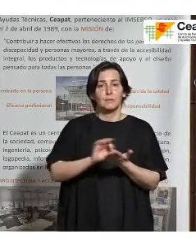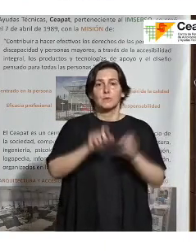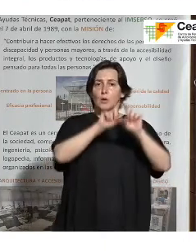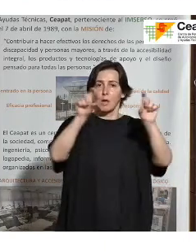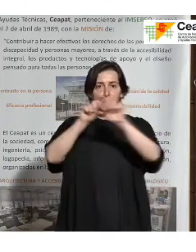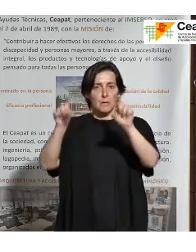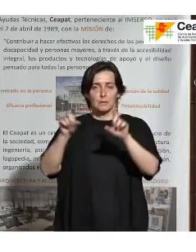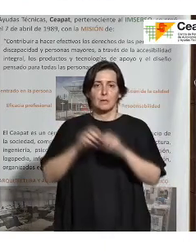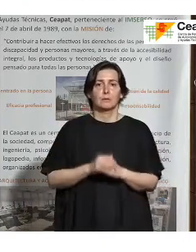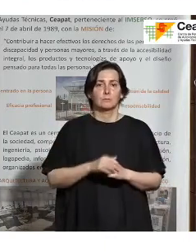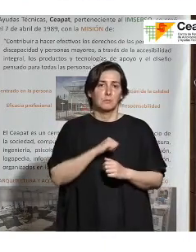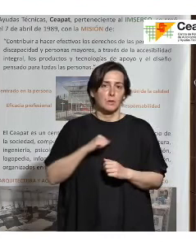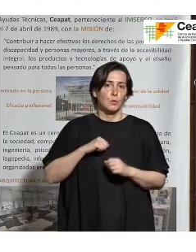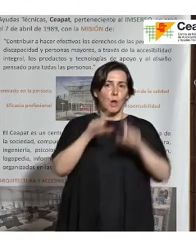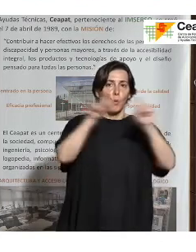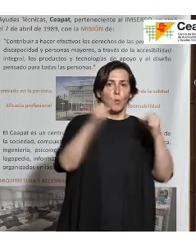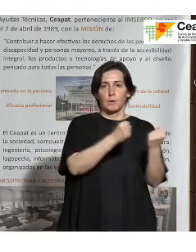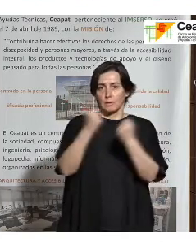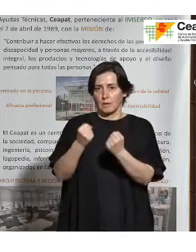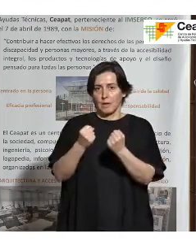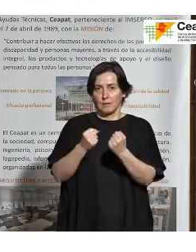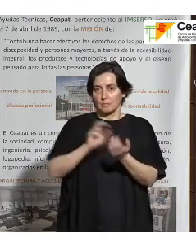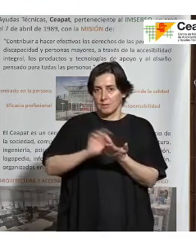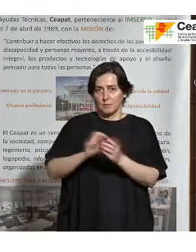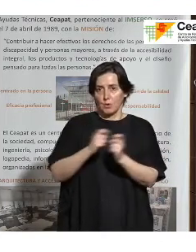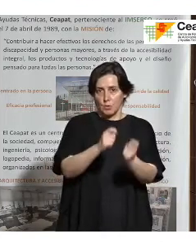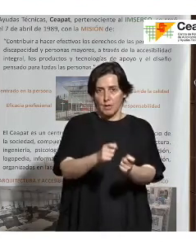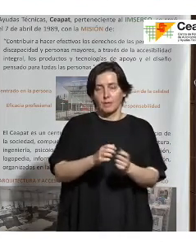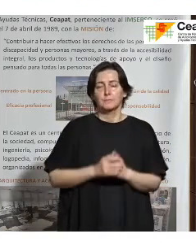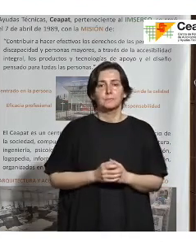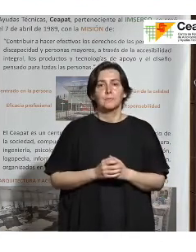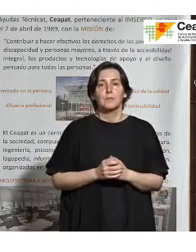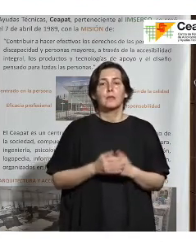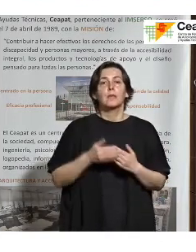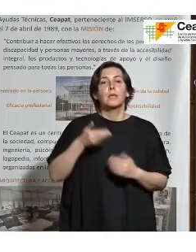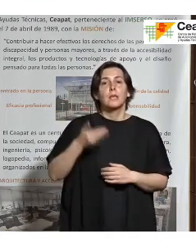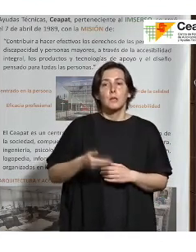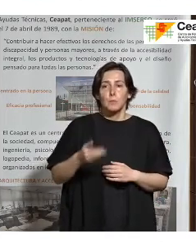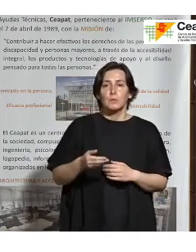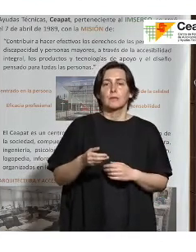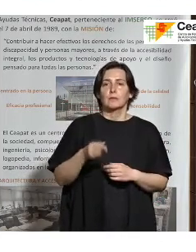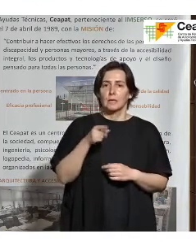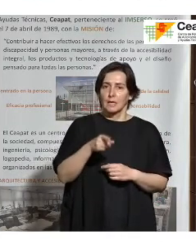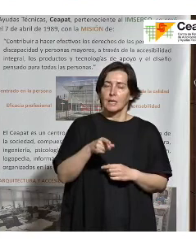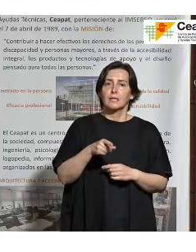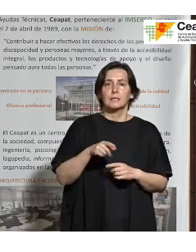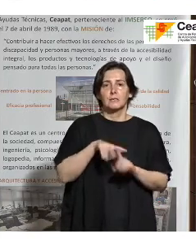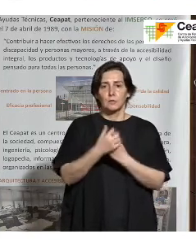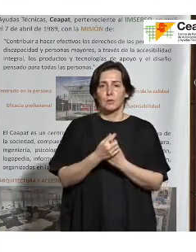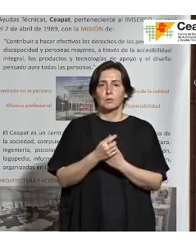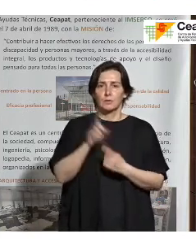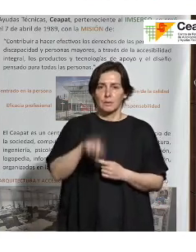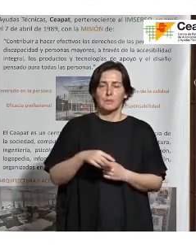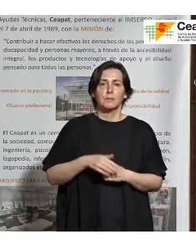empresas existentes o alguna entidad prestadora. Entonces, es importante el alcance que también regule, porque yo creo que una persona a nivel